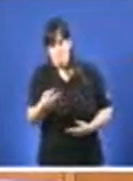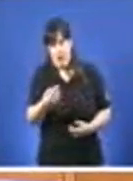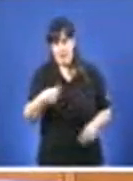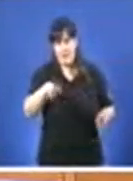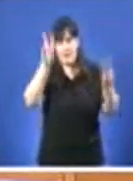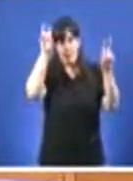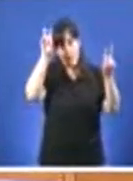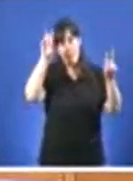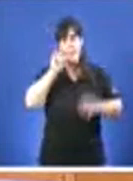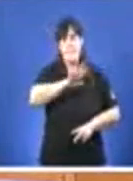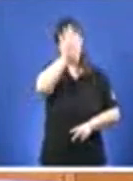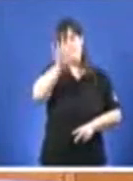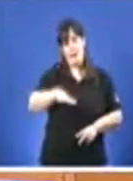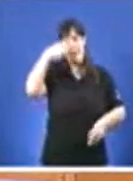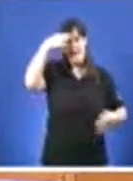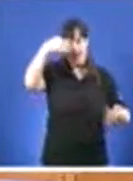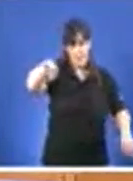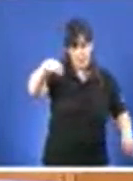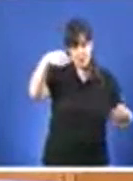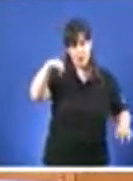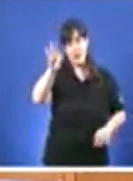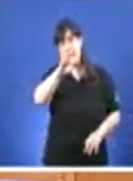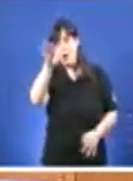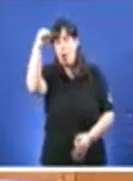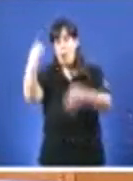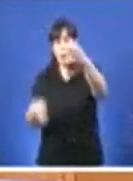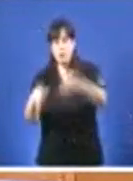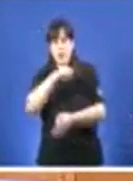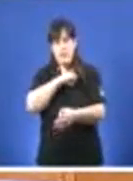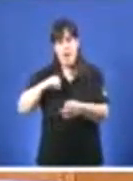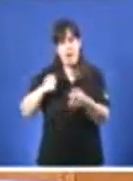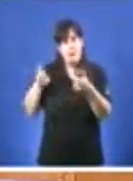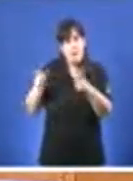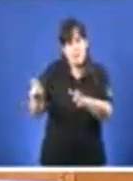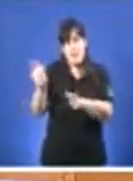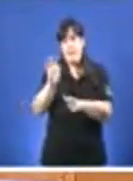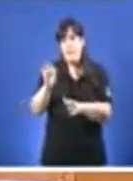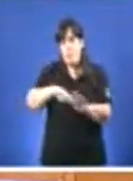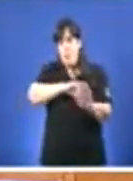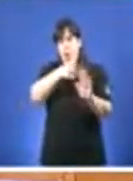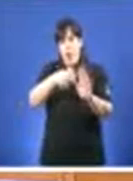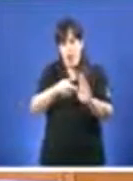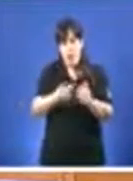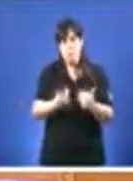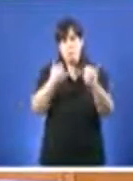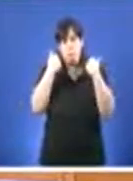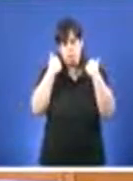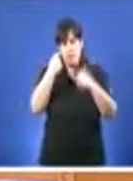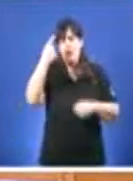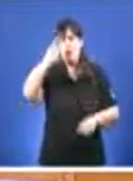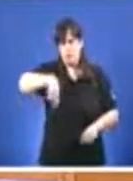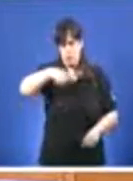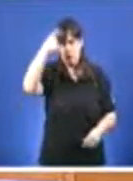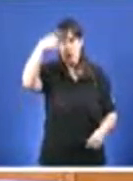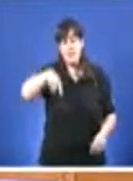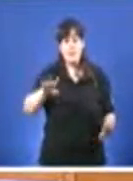inocencia, a independencia da justiza ou peso da lei, démolo por sabido. Estamos